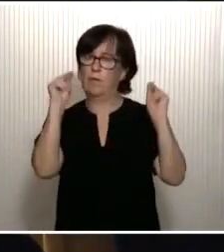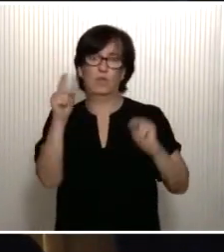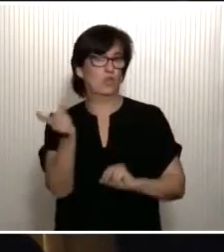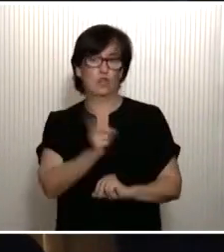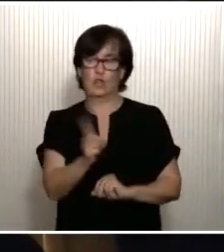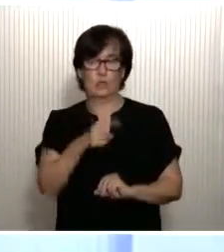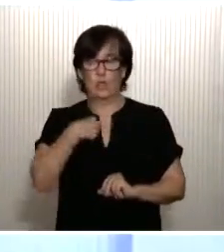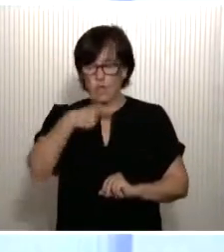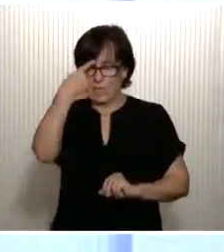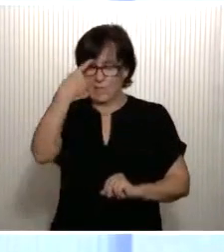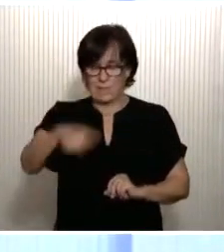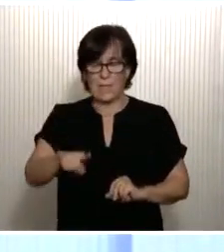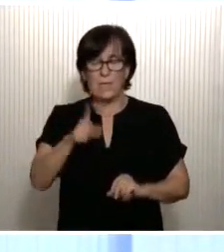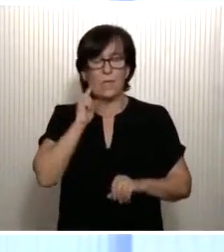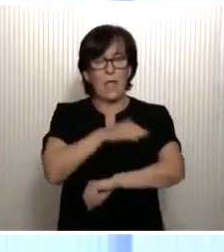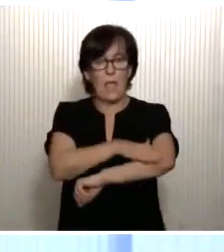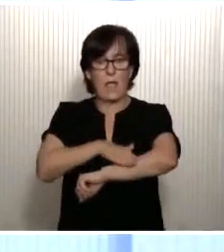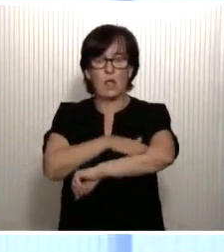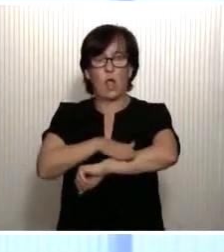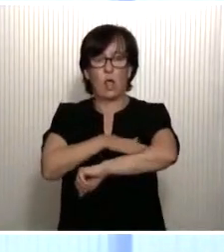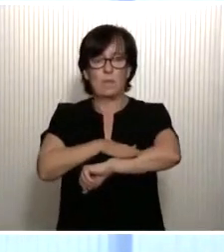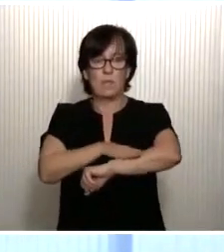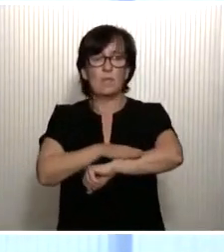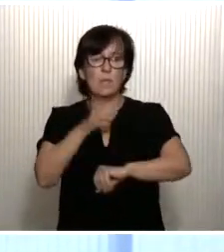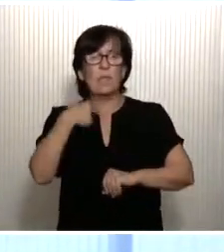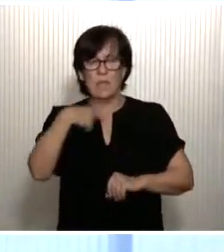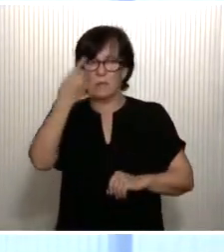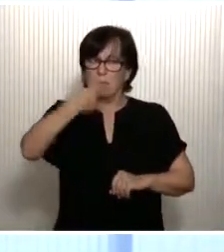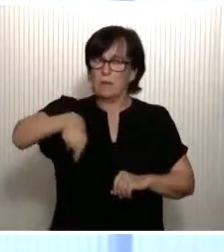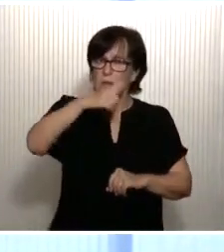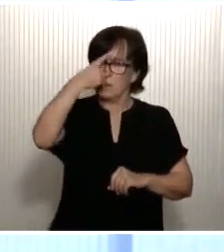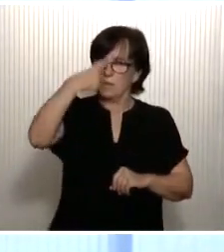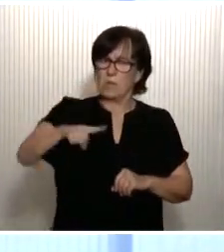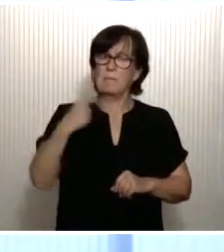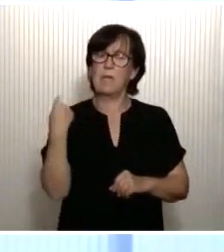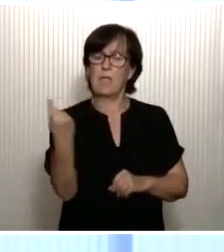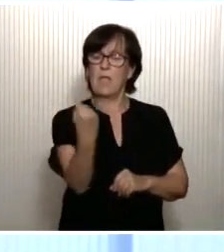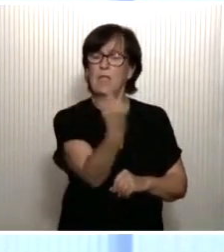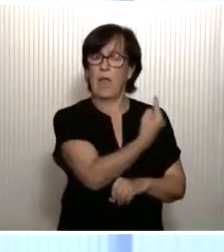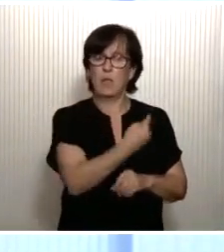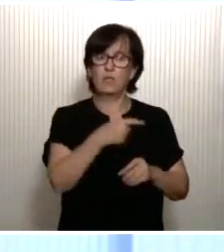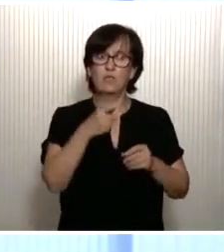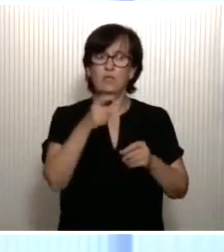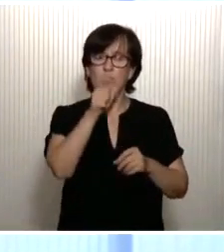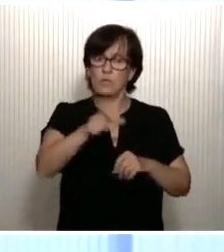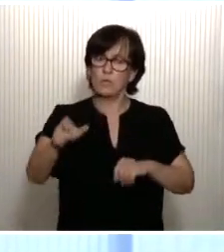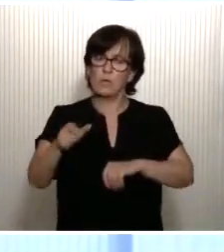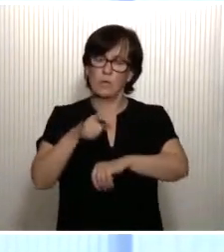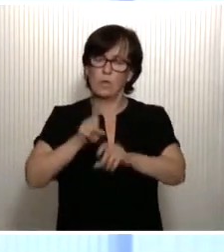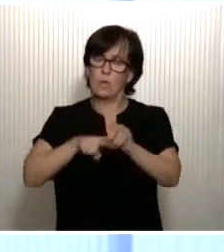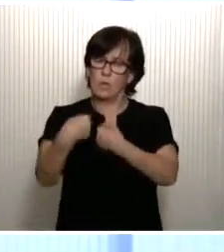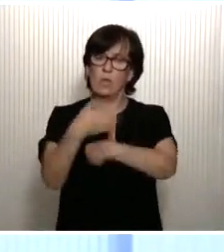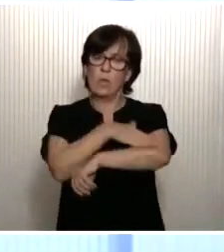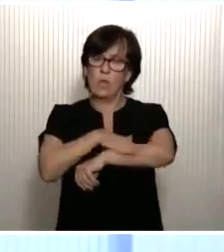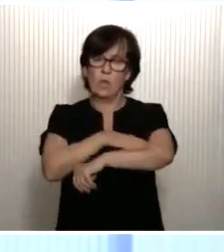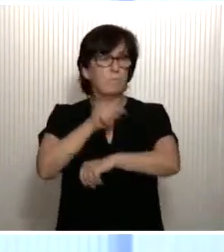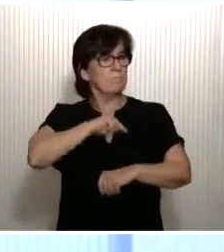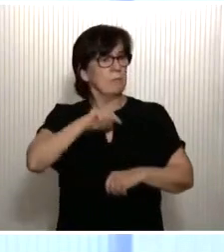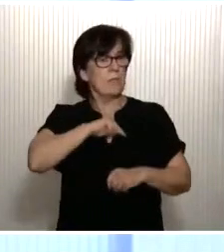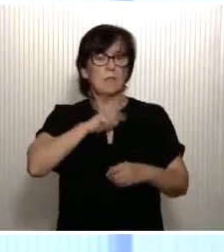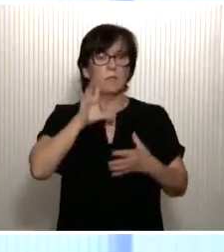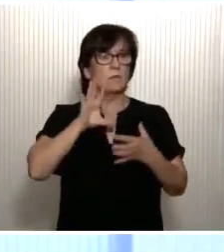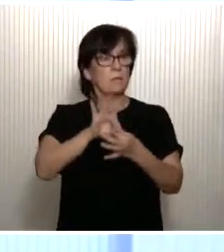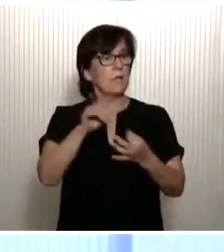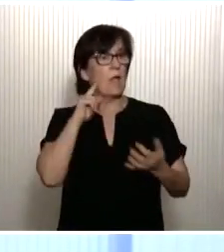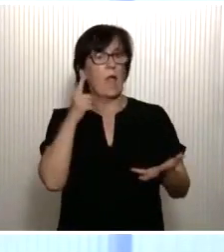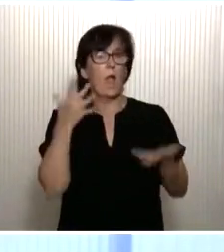Soy consciente. El Gobierno, sin duda alguna, es consciente, y todos y cada uno de sus integrantes, del sentimiento que genera la